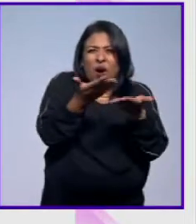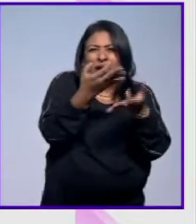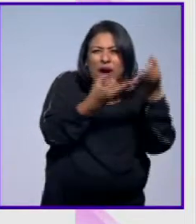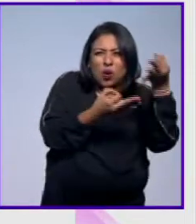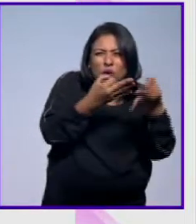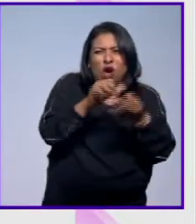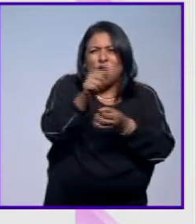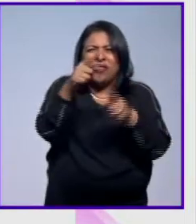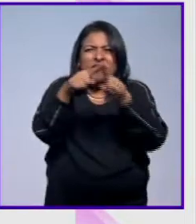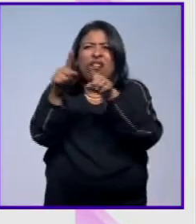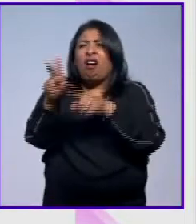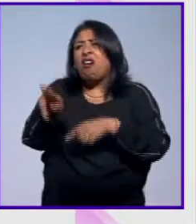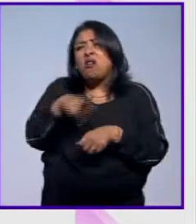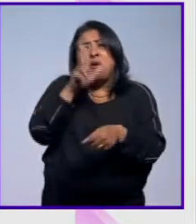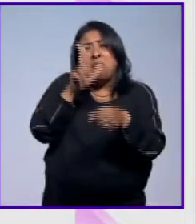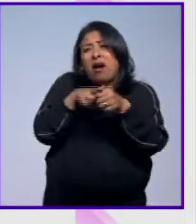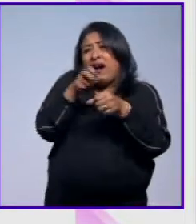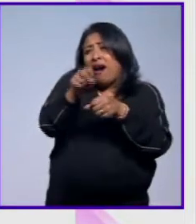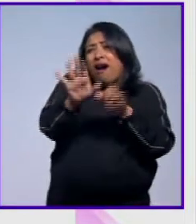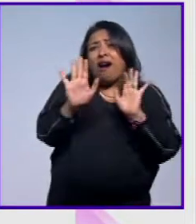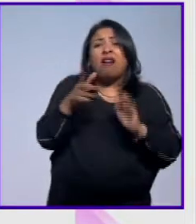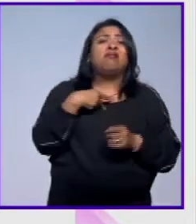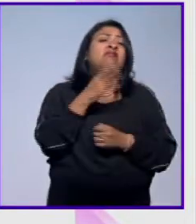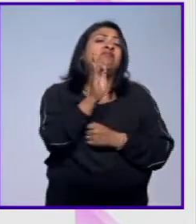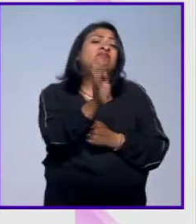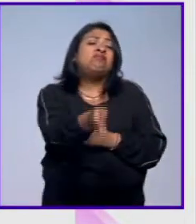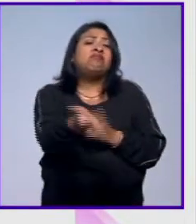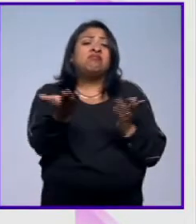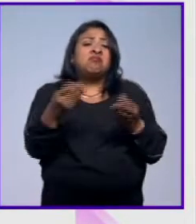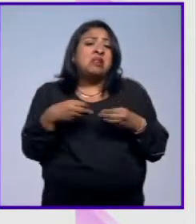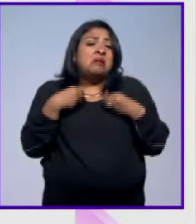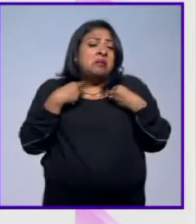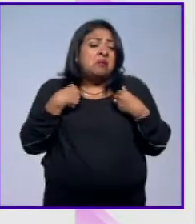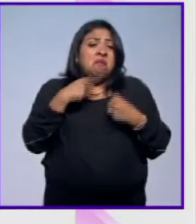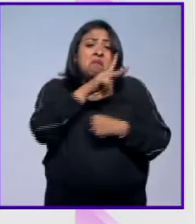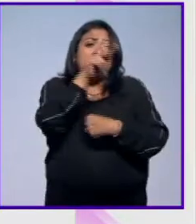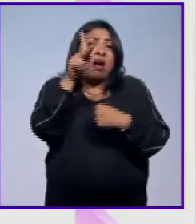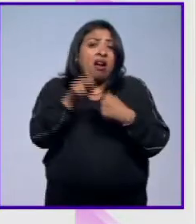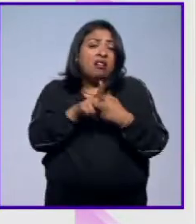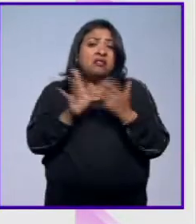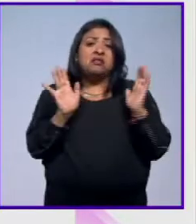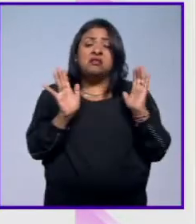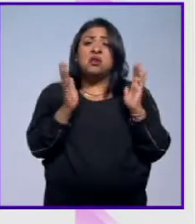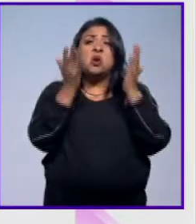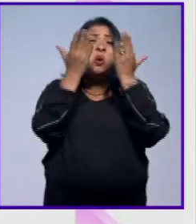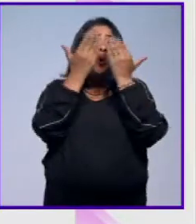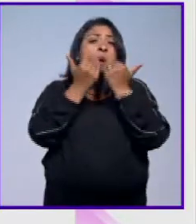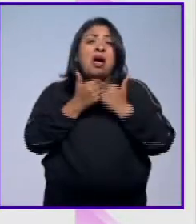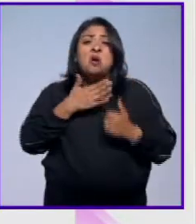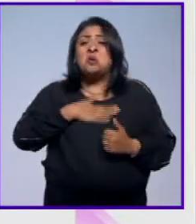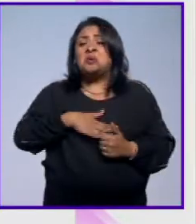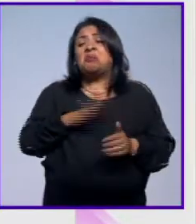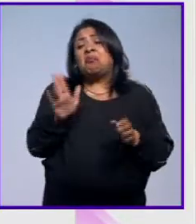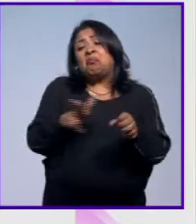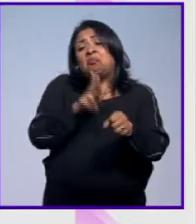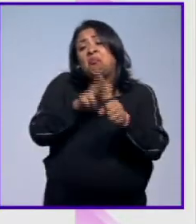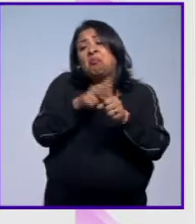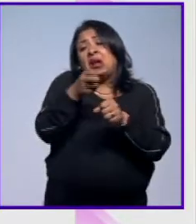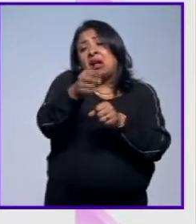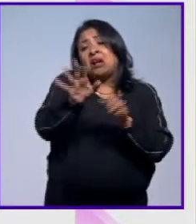casos y la normalidad con que aceptamos vivir en un país donde no existe la justicia.